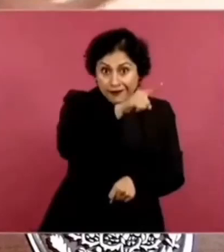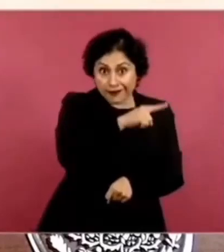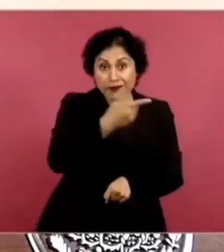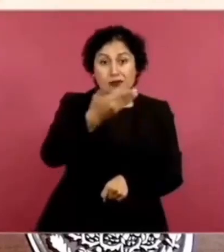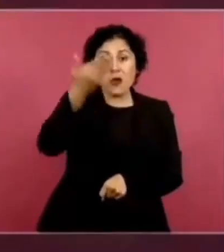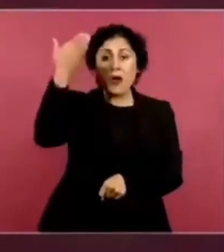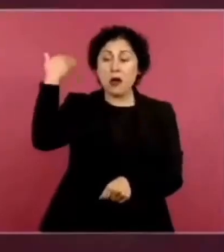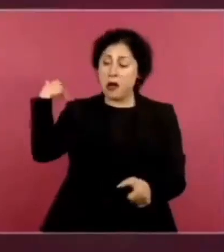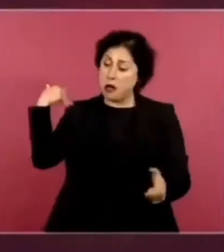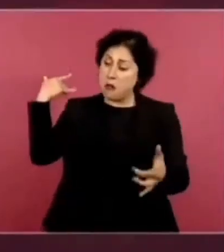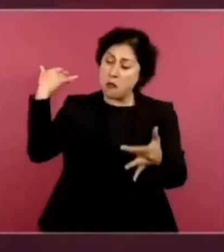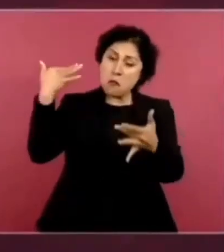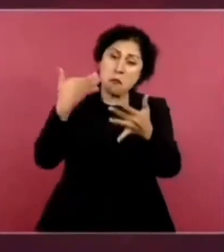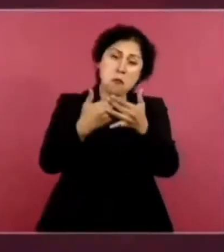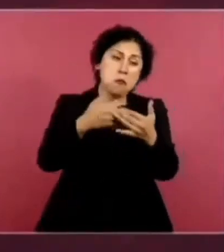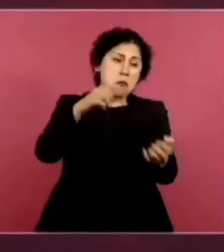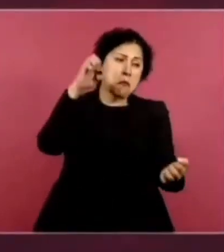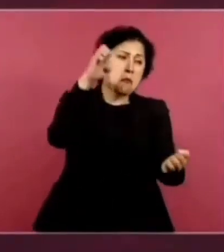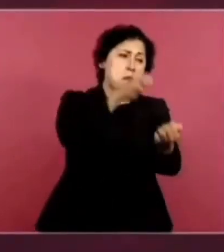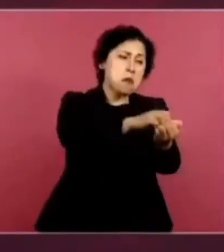Hacer politiquería.